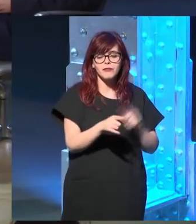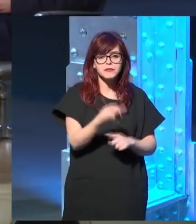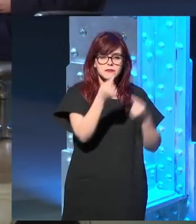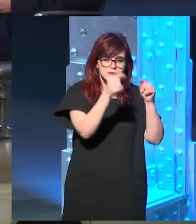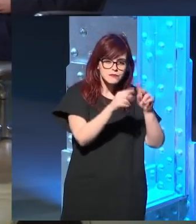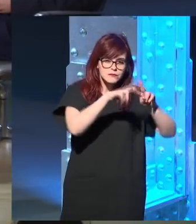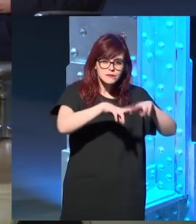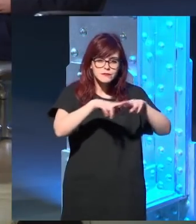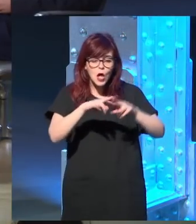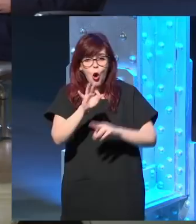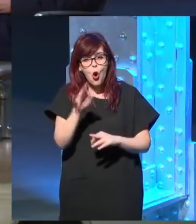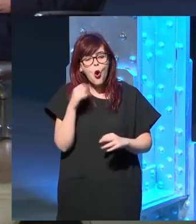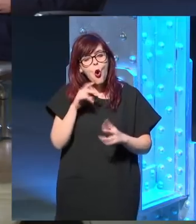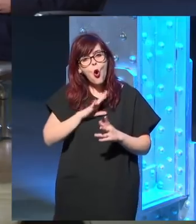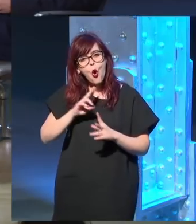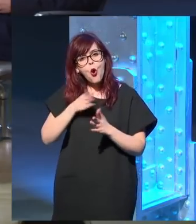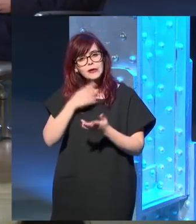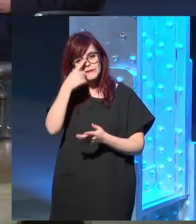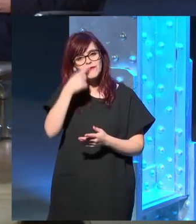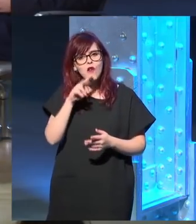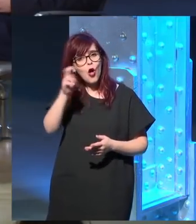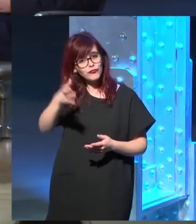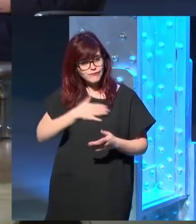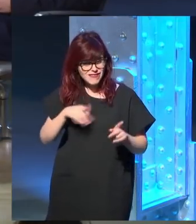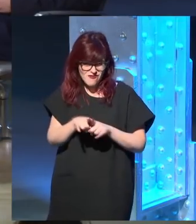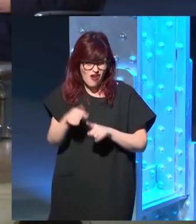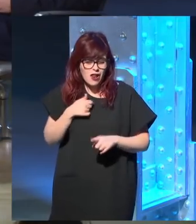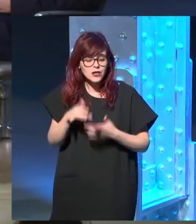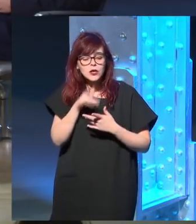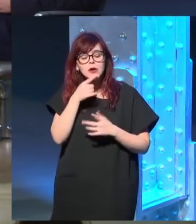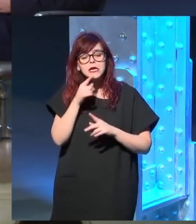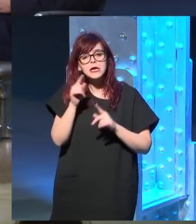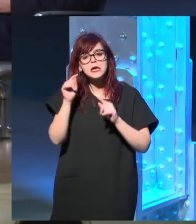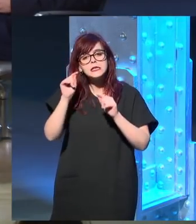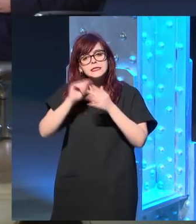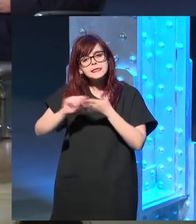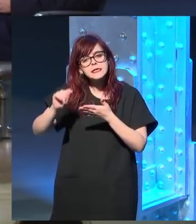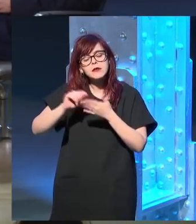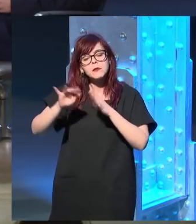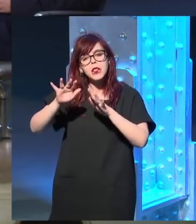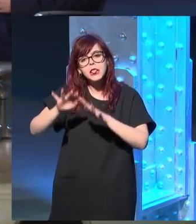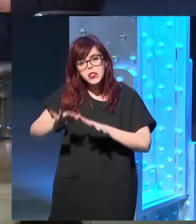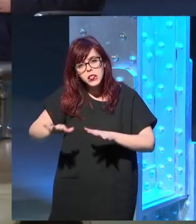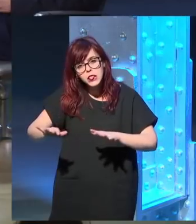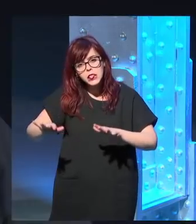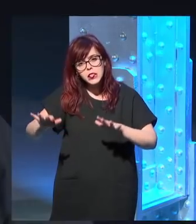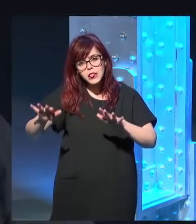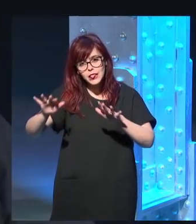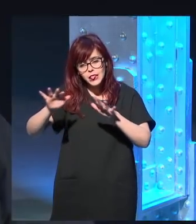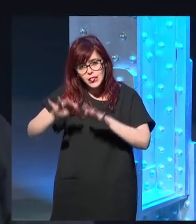definitivo como si nos fuéramos a morir esa noche ya lo dejamos más o menos decente.